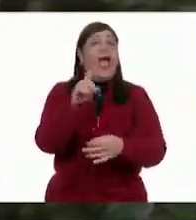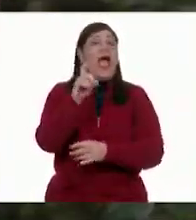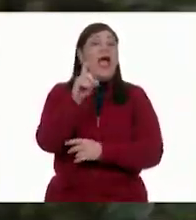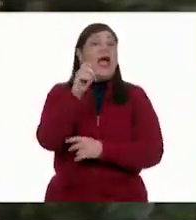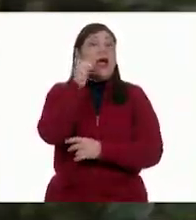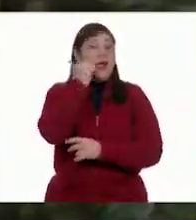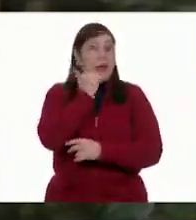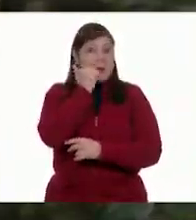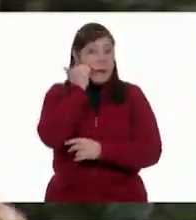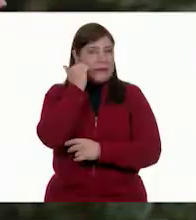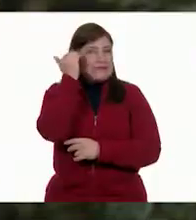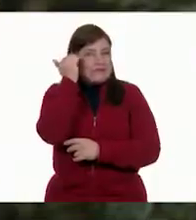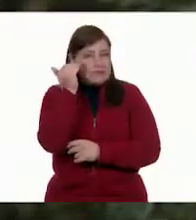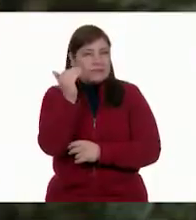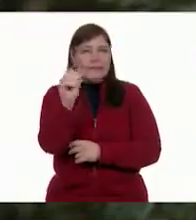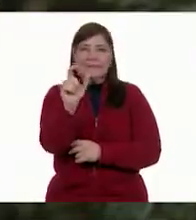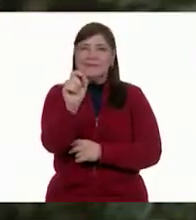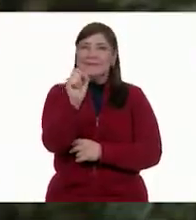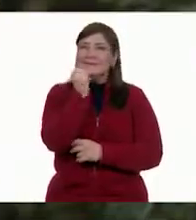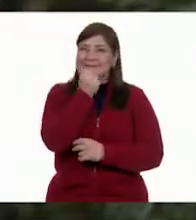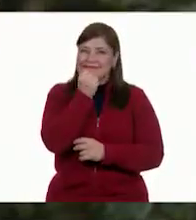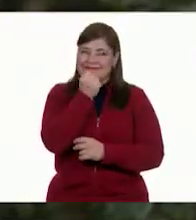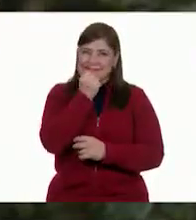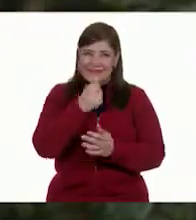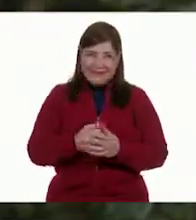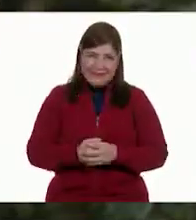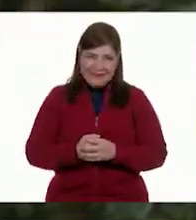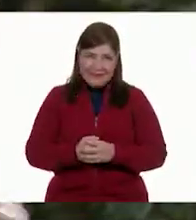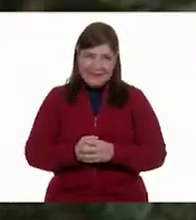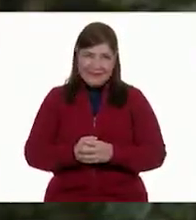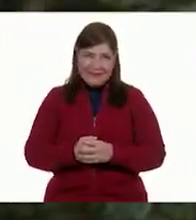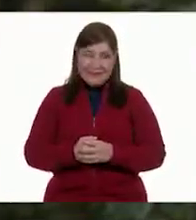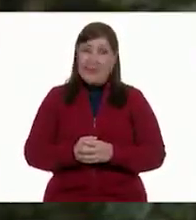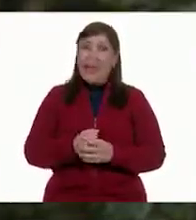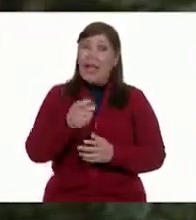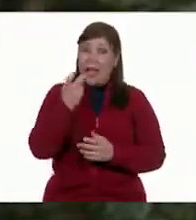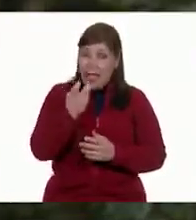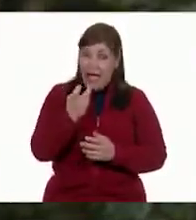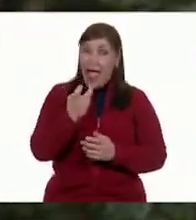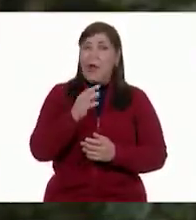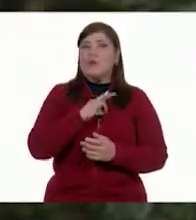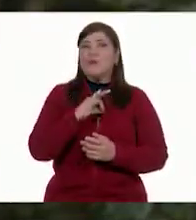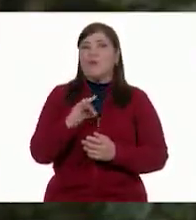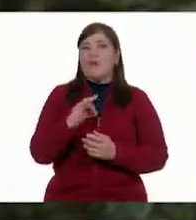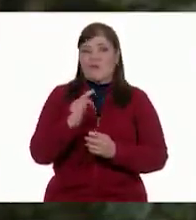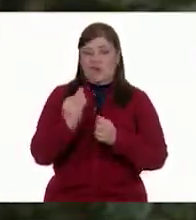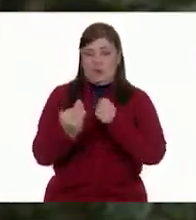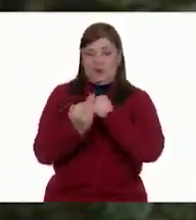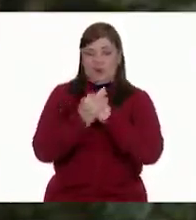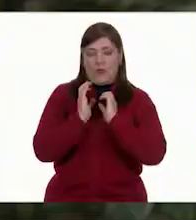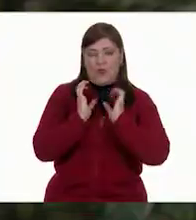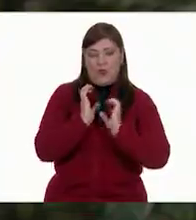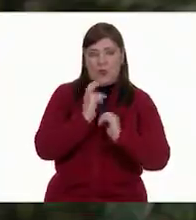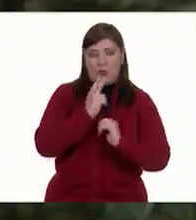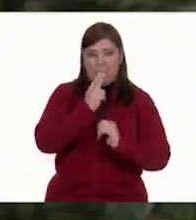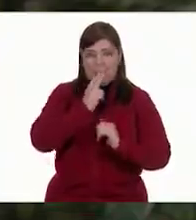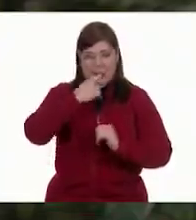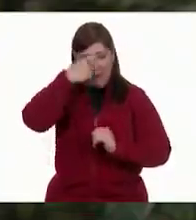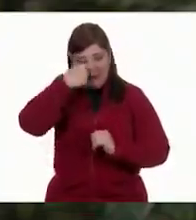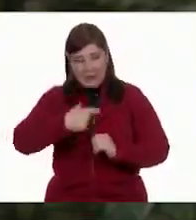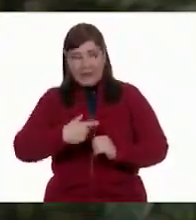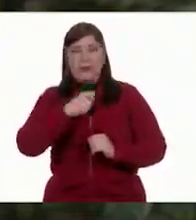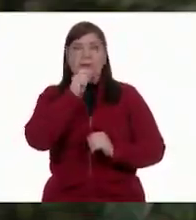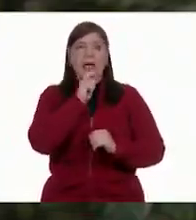agua y jabón durante 20 segundos. Así te proteges tú y proteges a todas las